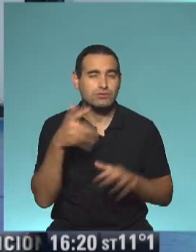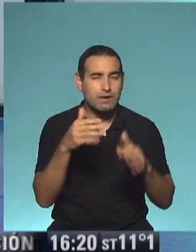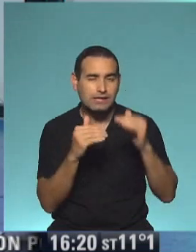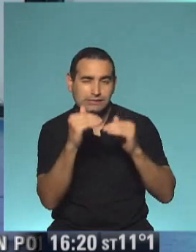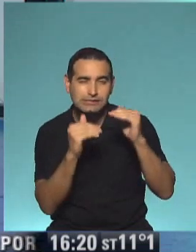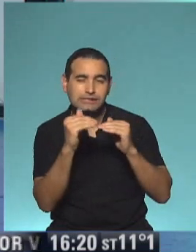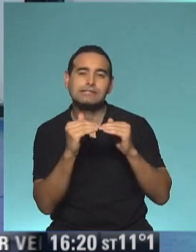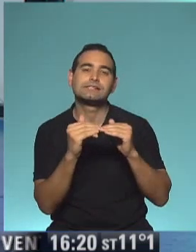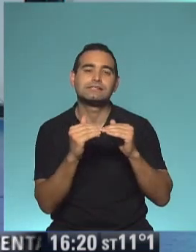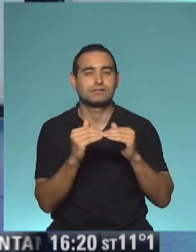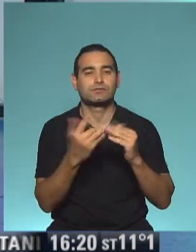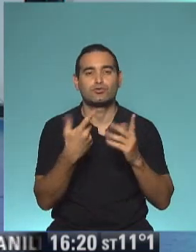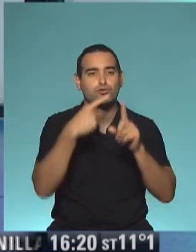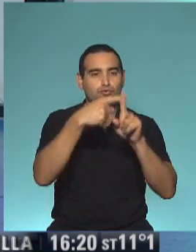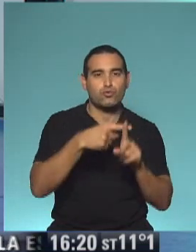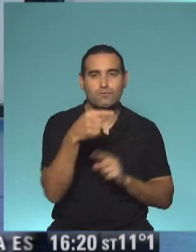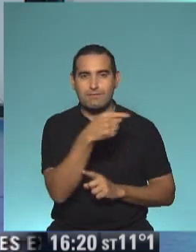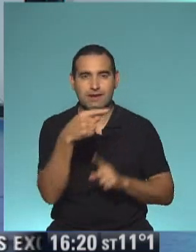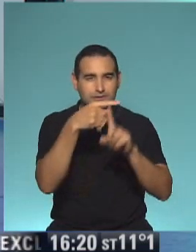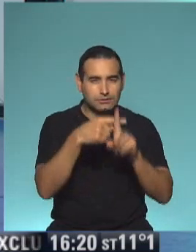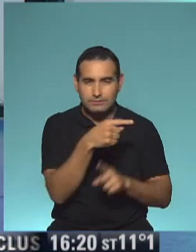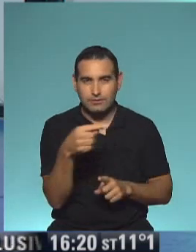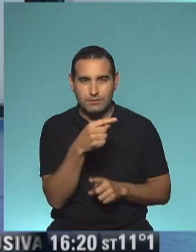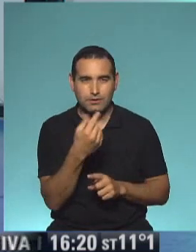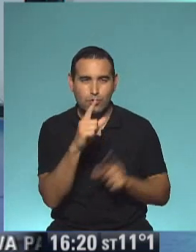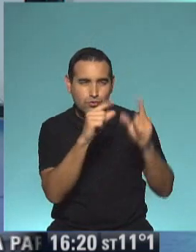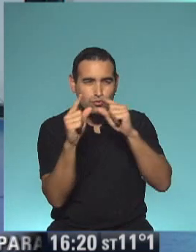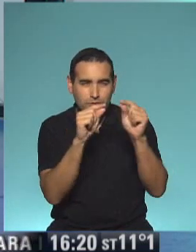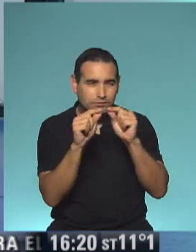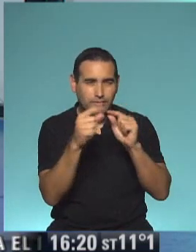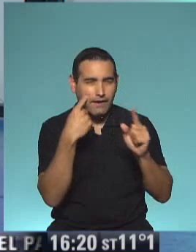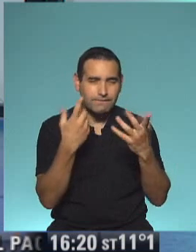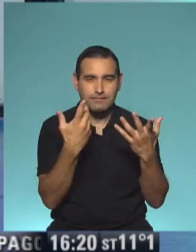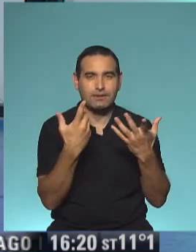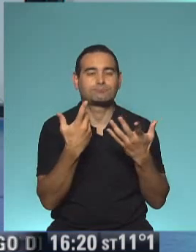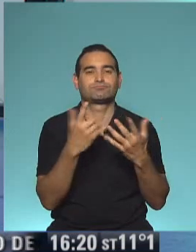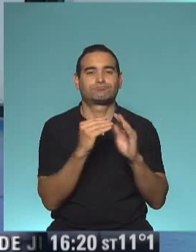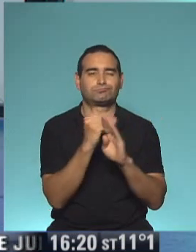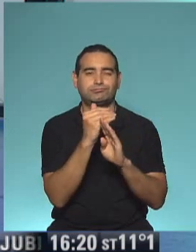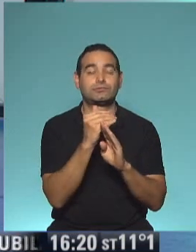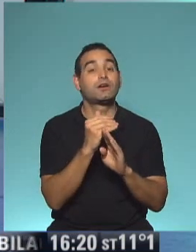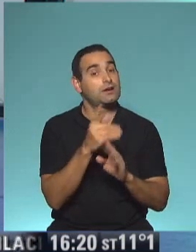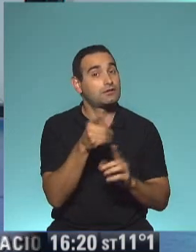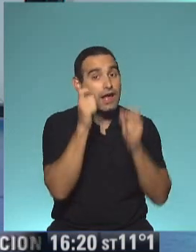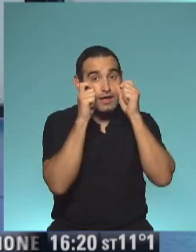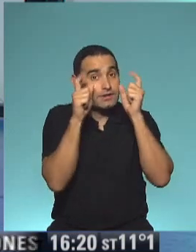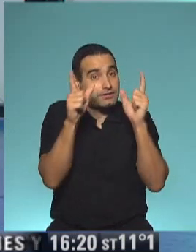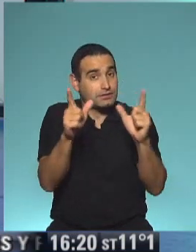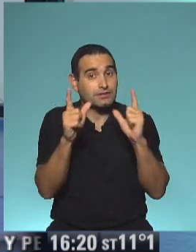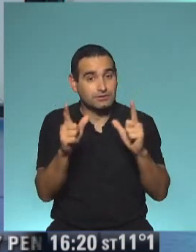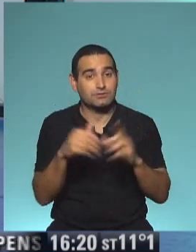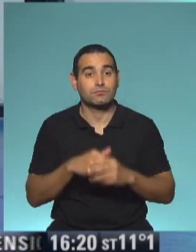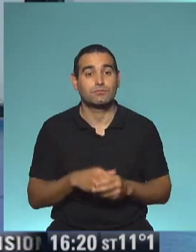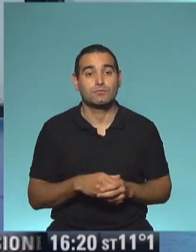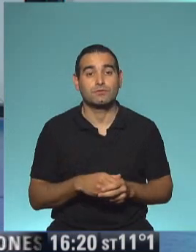o estimativos, sumamos o restamos algunas cifritas como para acercarnos a los redondos, y eso hay que estar muy atento, porque son las